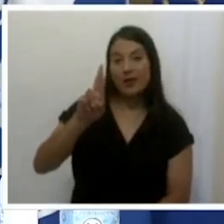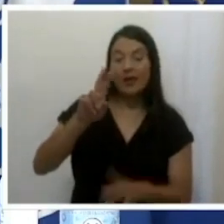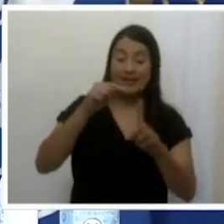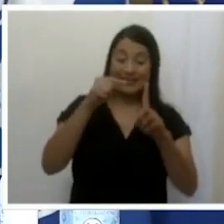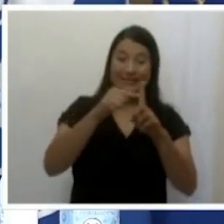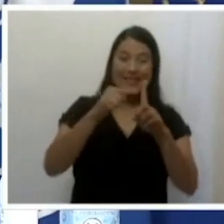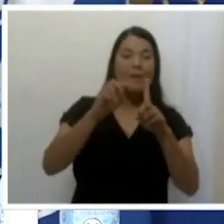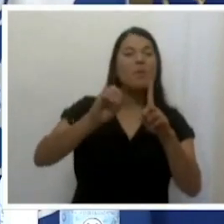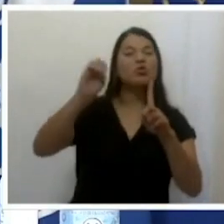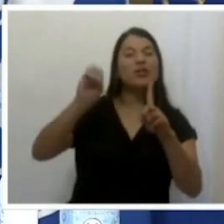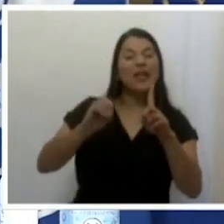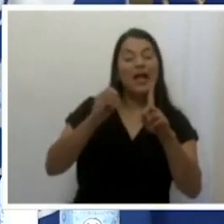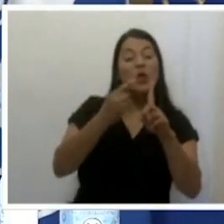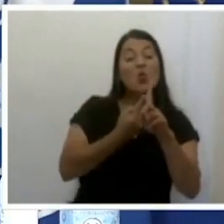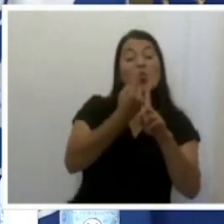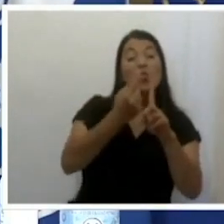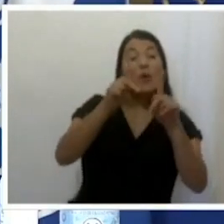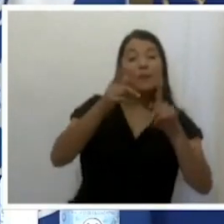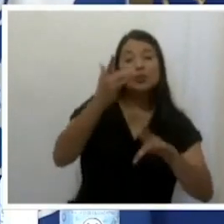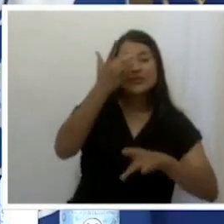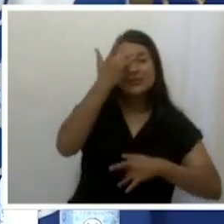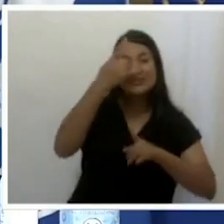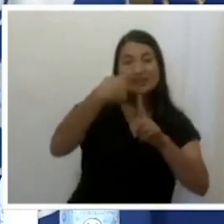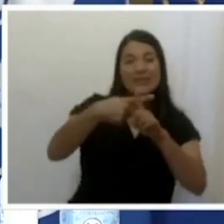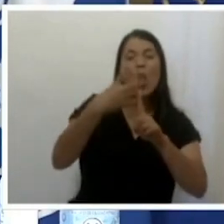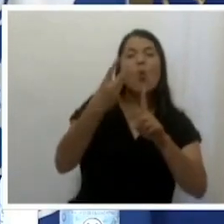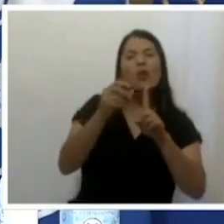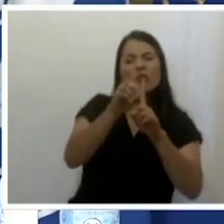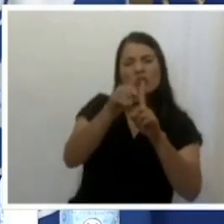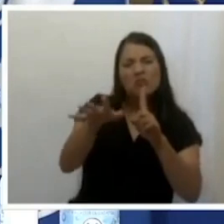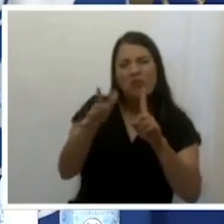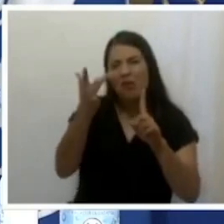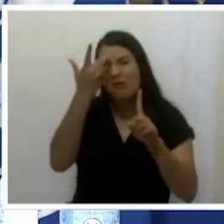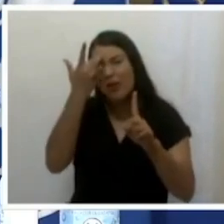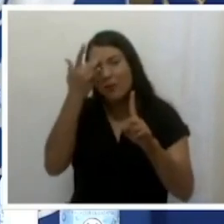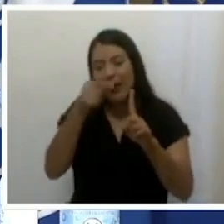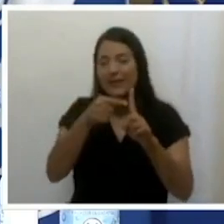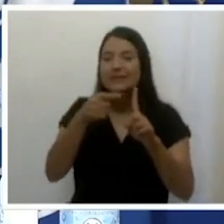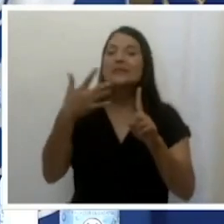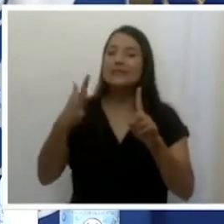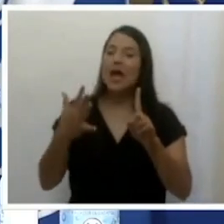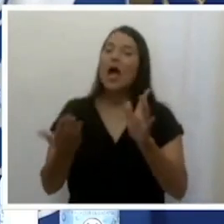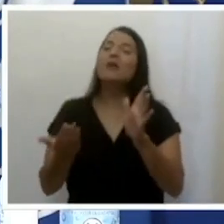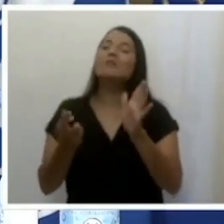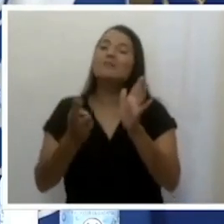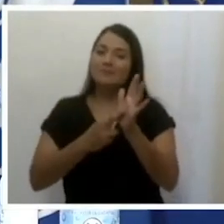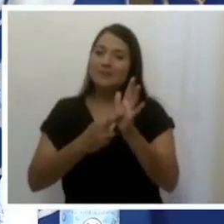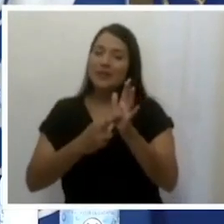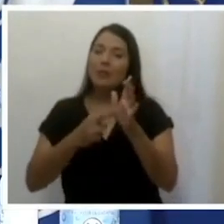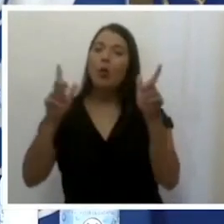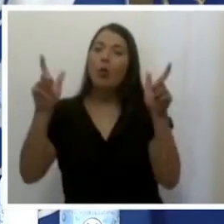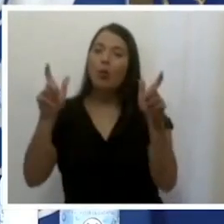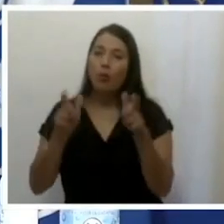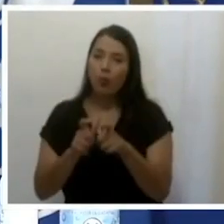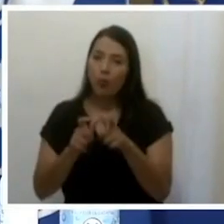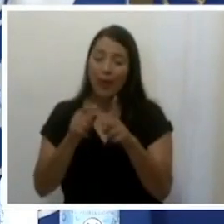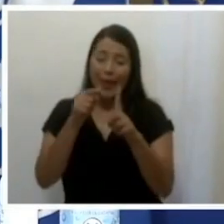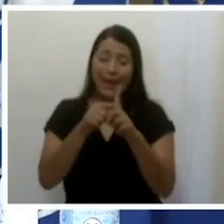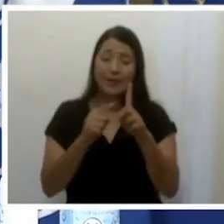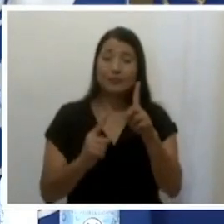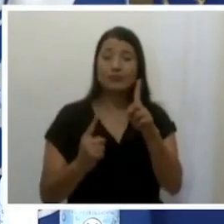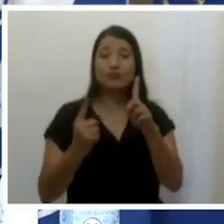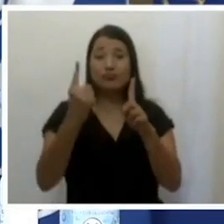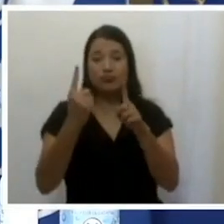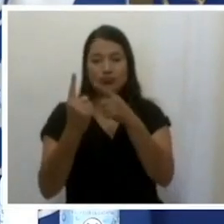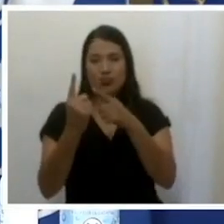de contagio, como informamos previamente, ha bajado, ha bajado a 1 y eso ya es un nivel,